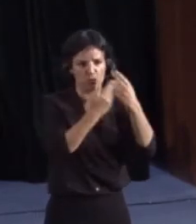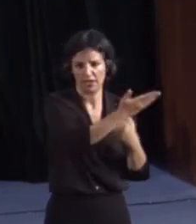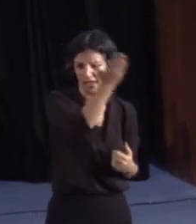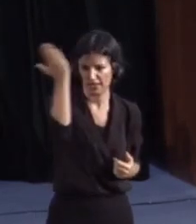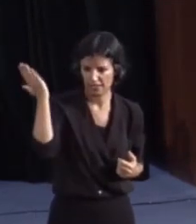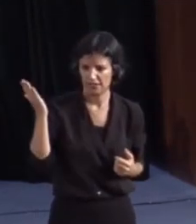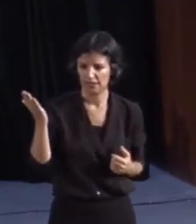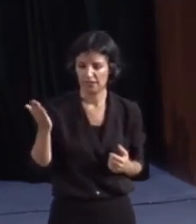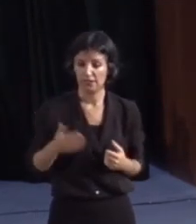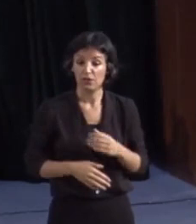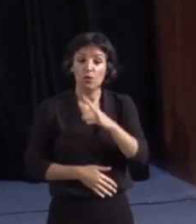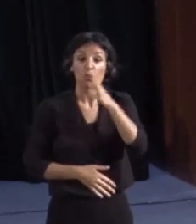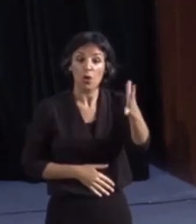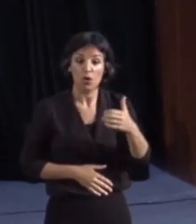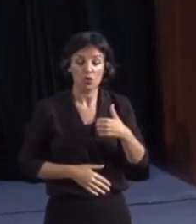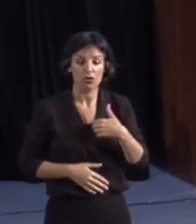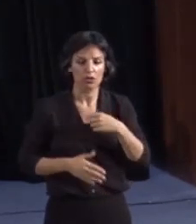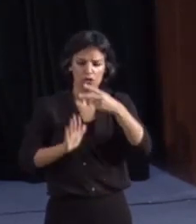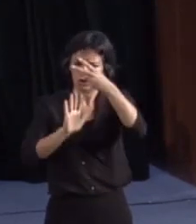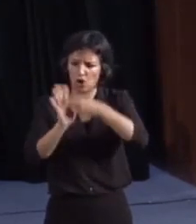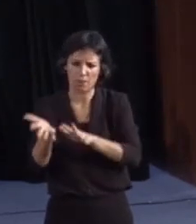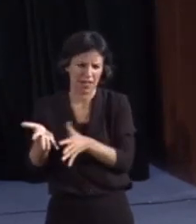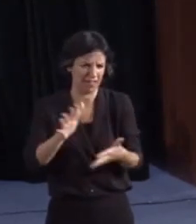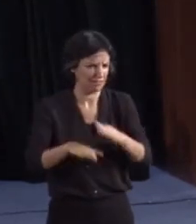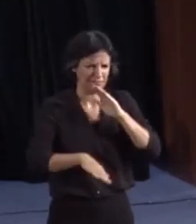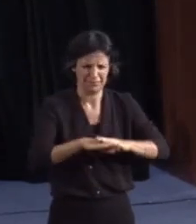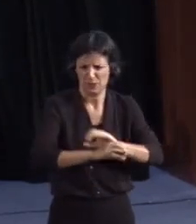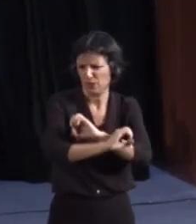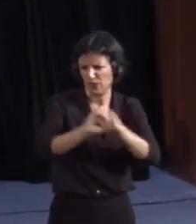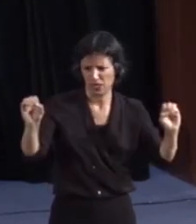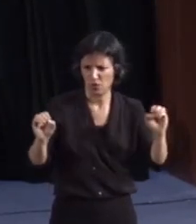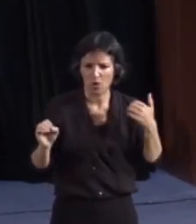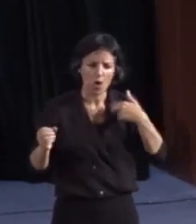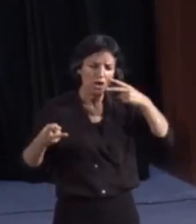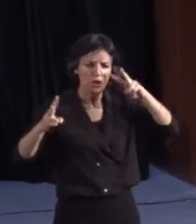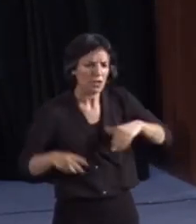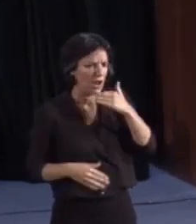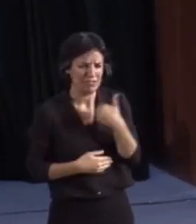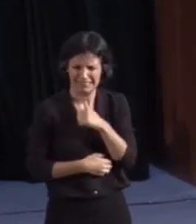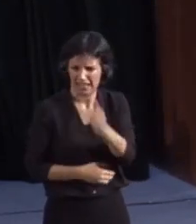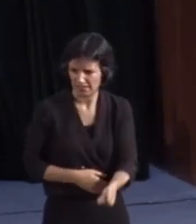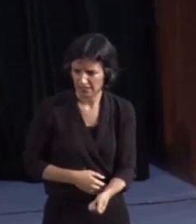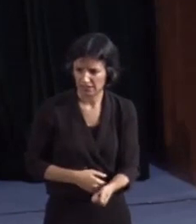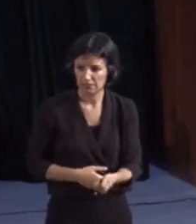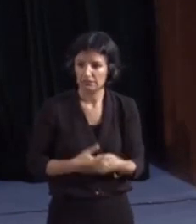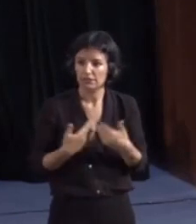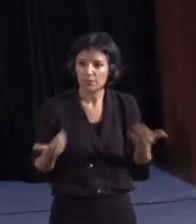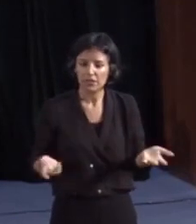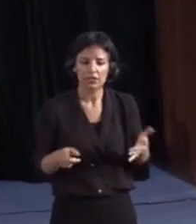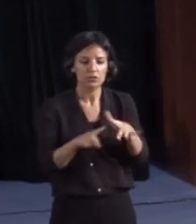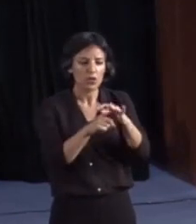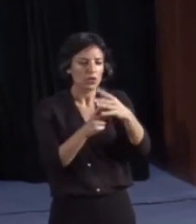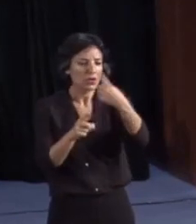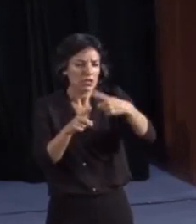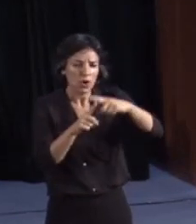por la nula aplicación de la normativa y reconocimientos que la amparan, así como de las peculiaridades culturales,